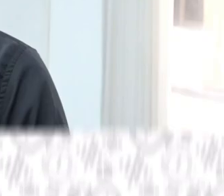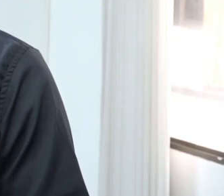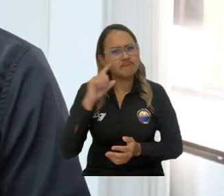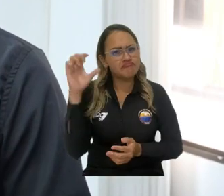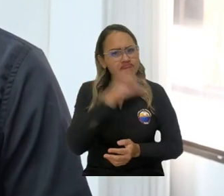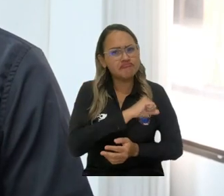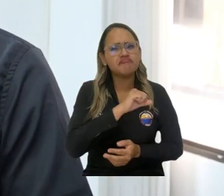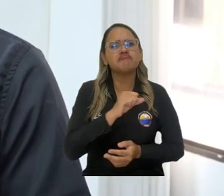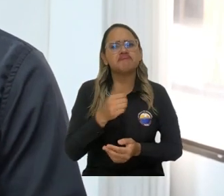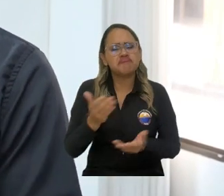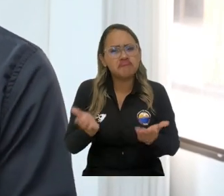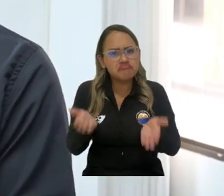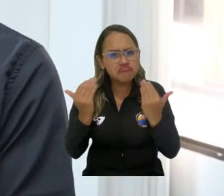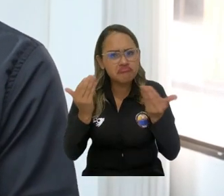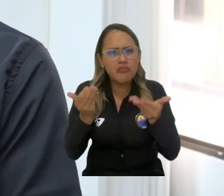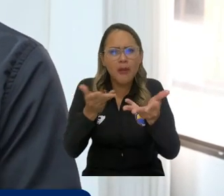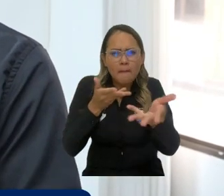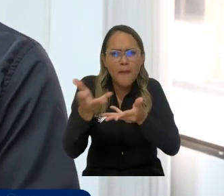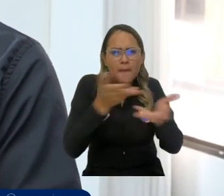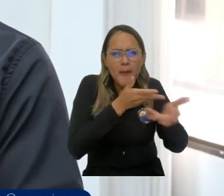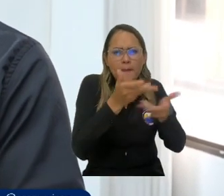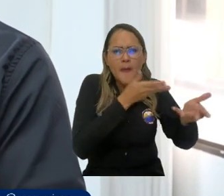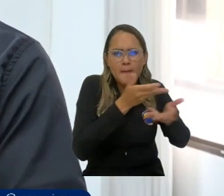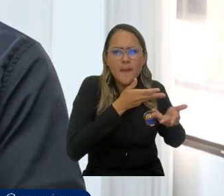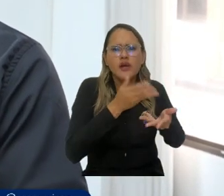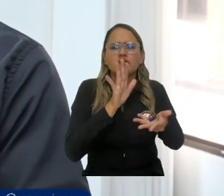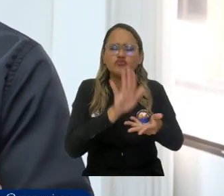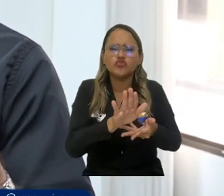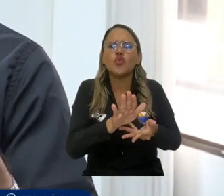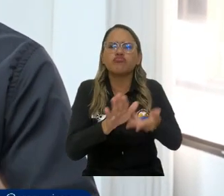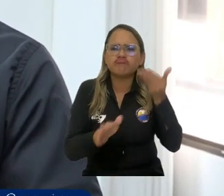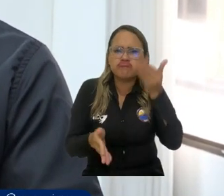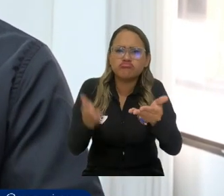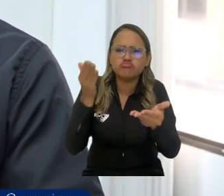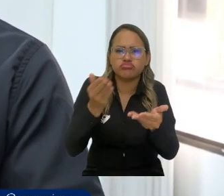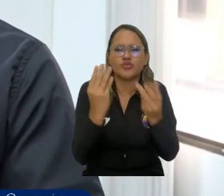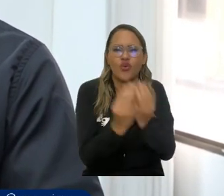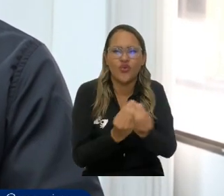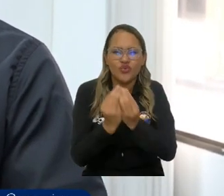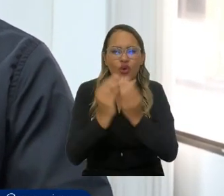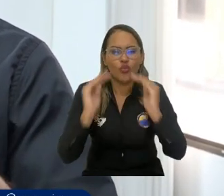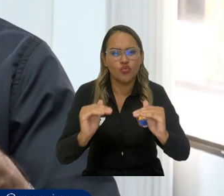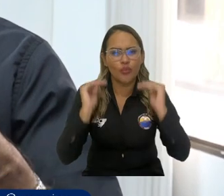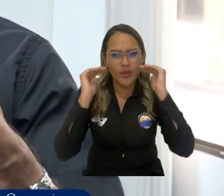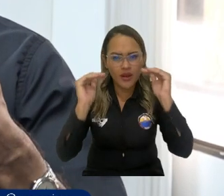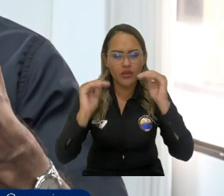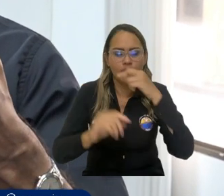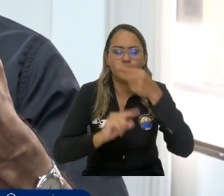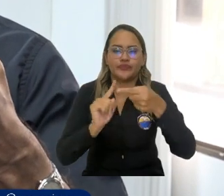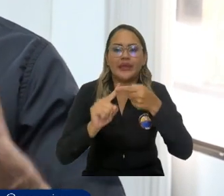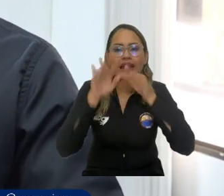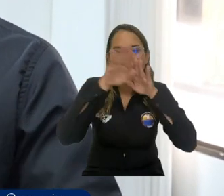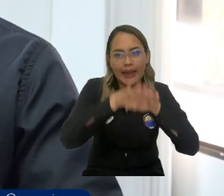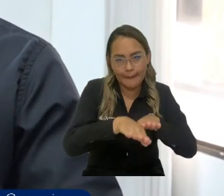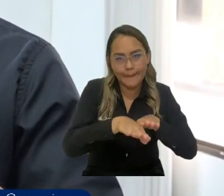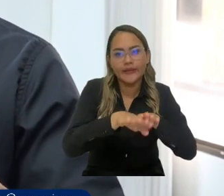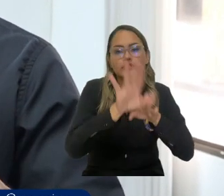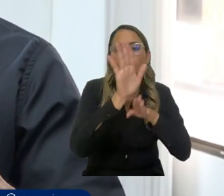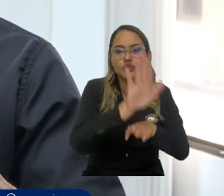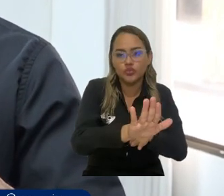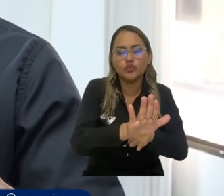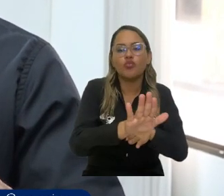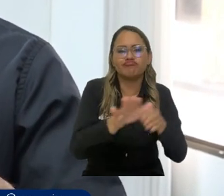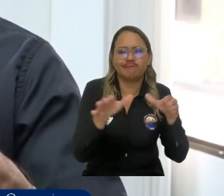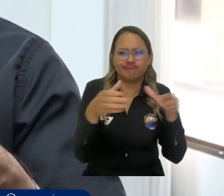Hay una sintonía entre todos los estamentos que acuden al Consejo Superior, los